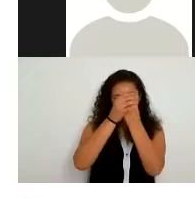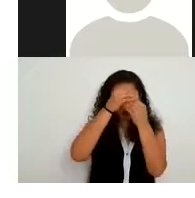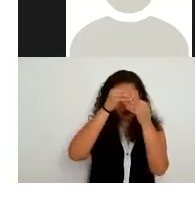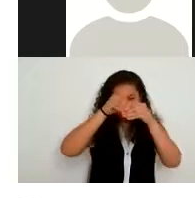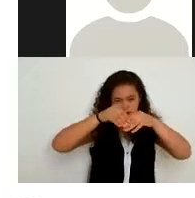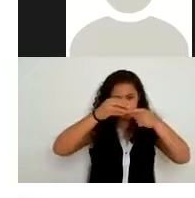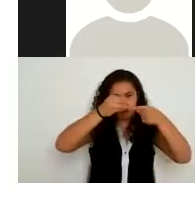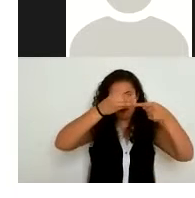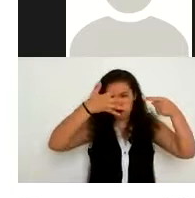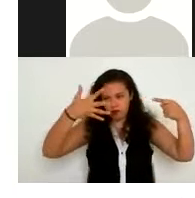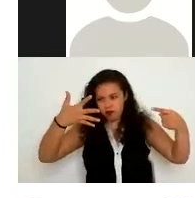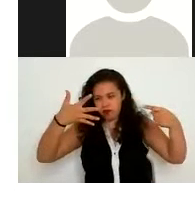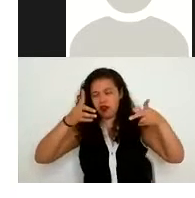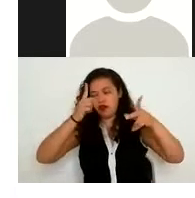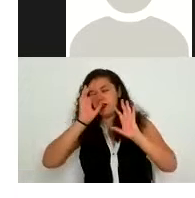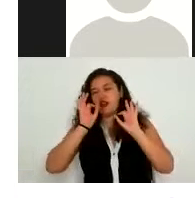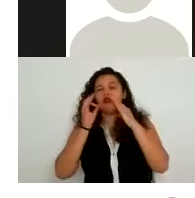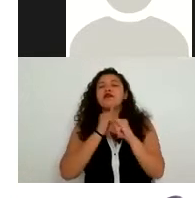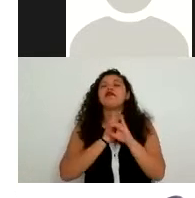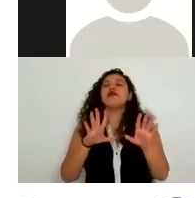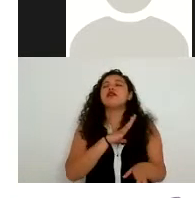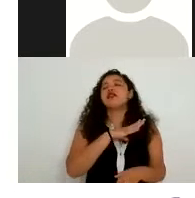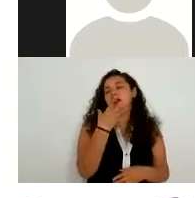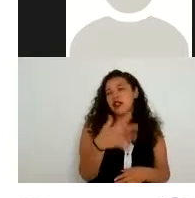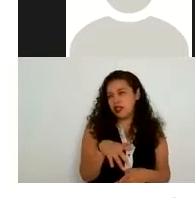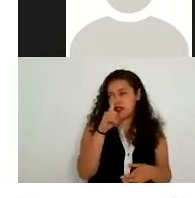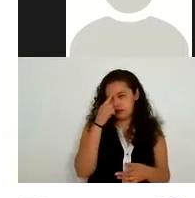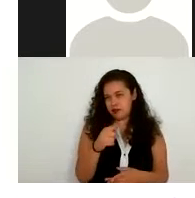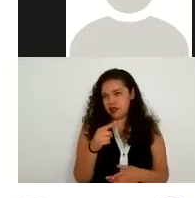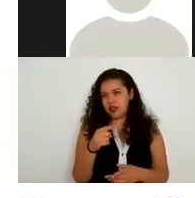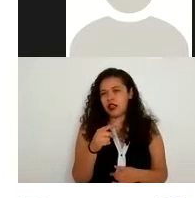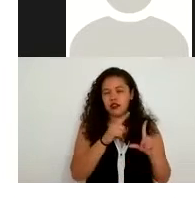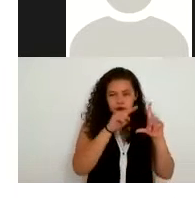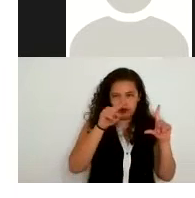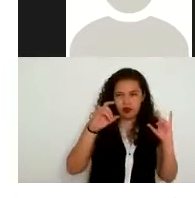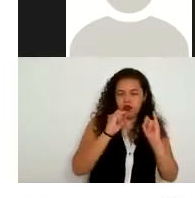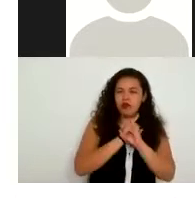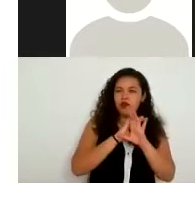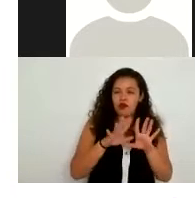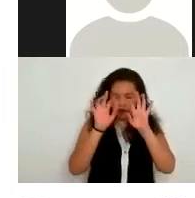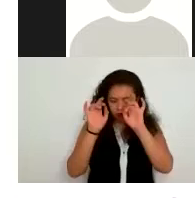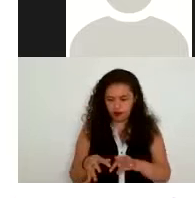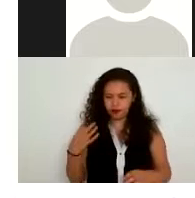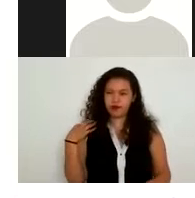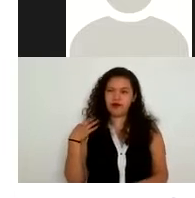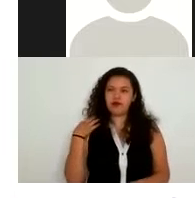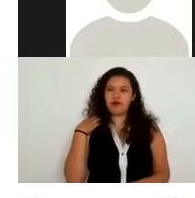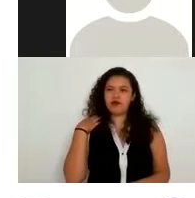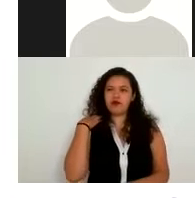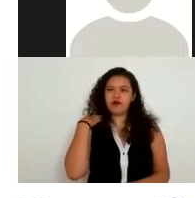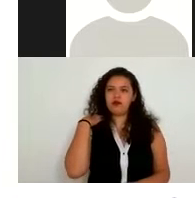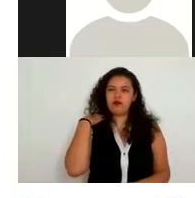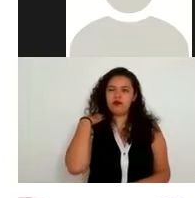general como puede ser la formulación de estadísticas o informes que incluso tenemos pues las instituciones de